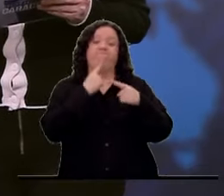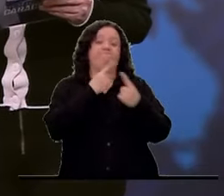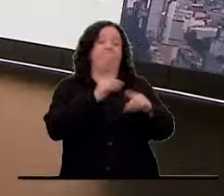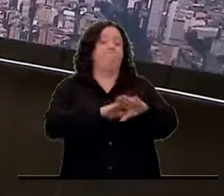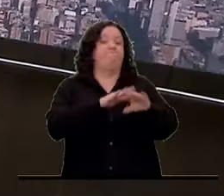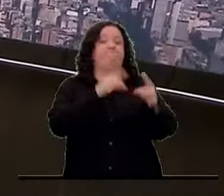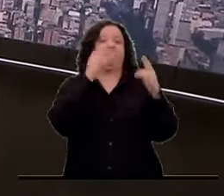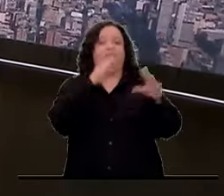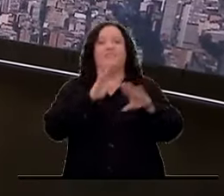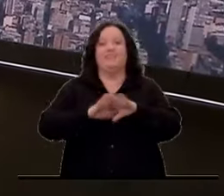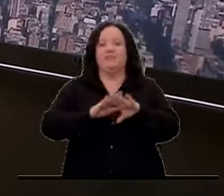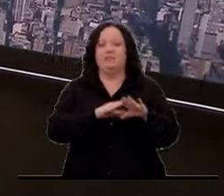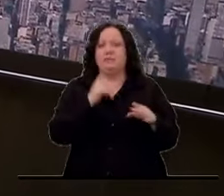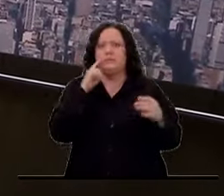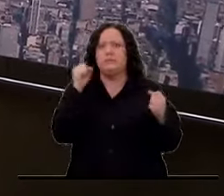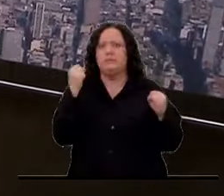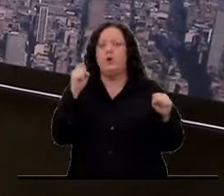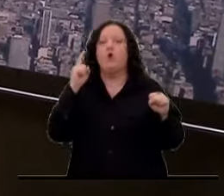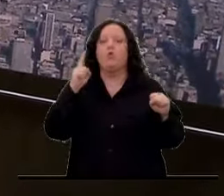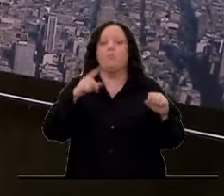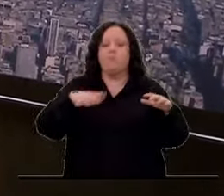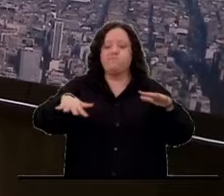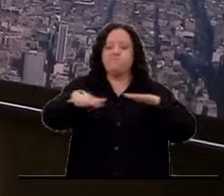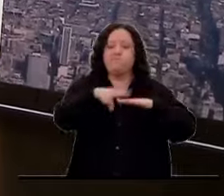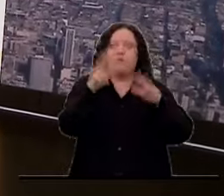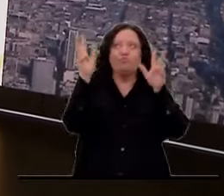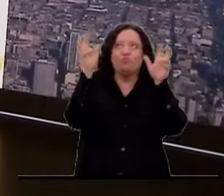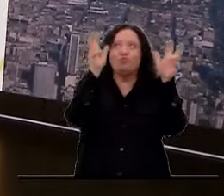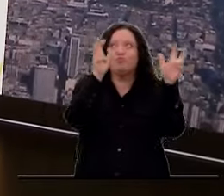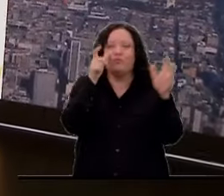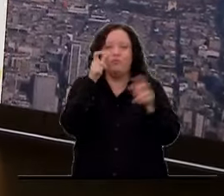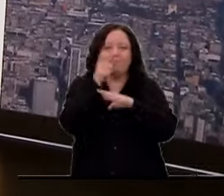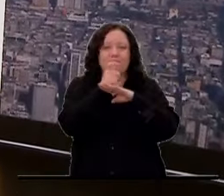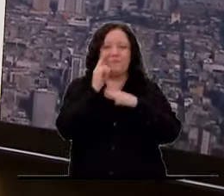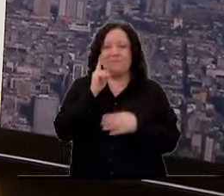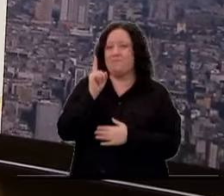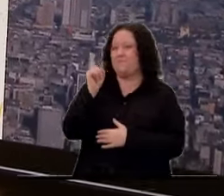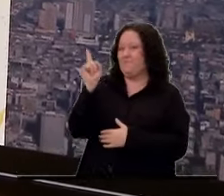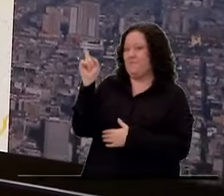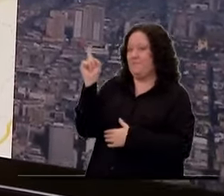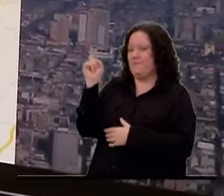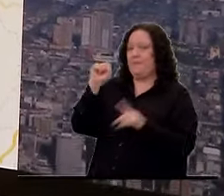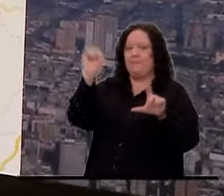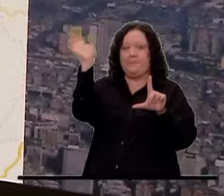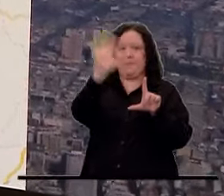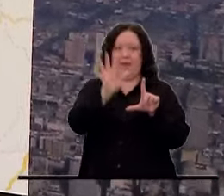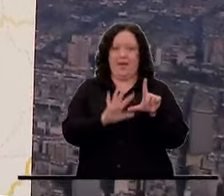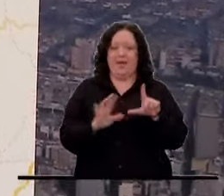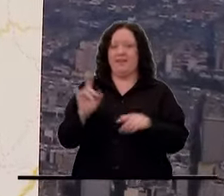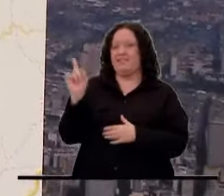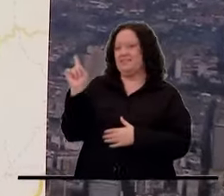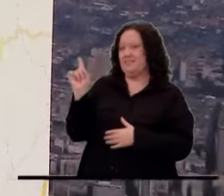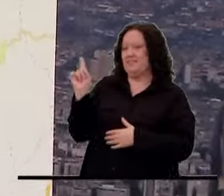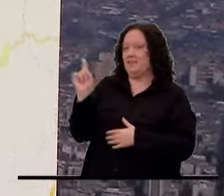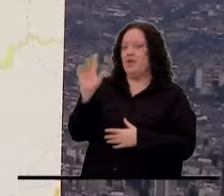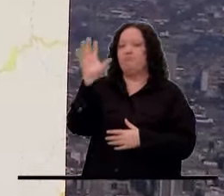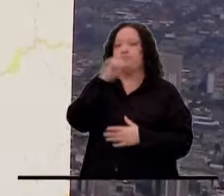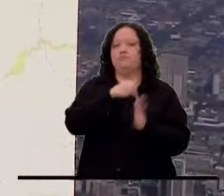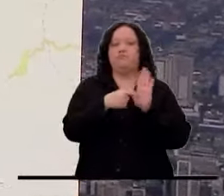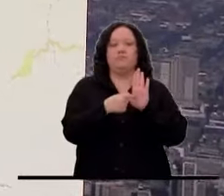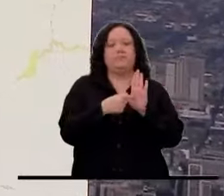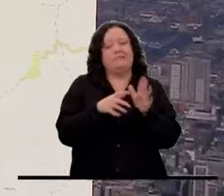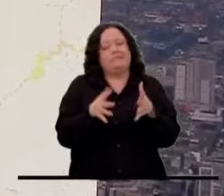Es preocupante, pues la red de monitoreo, como ustedes van a ver en este mapa, en estas muestra condiciones